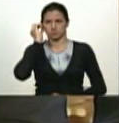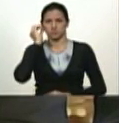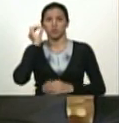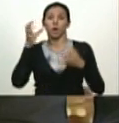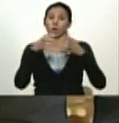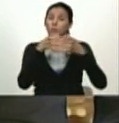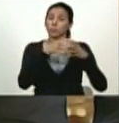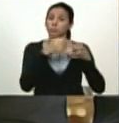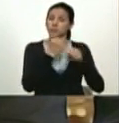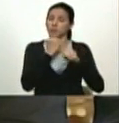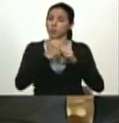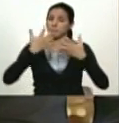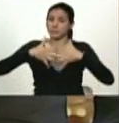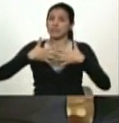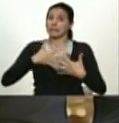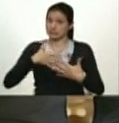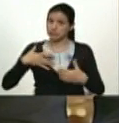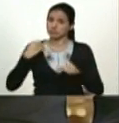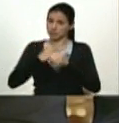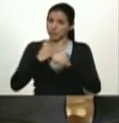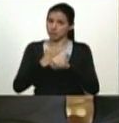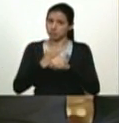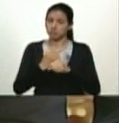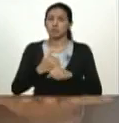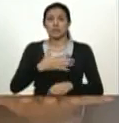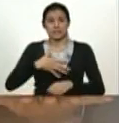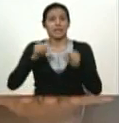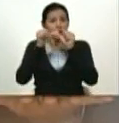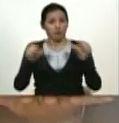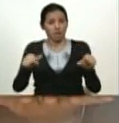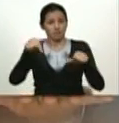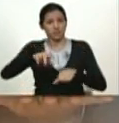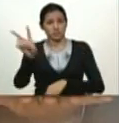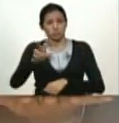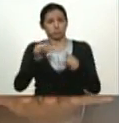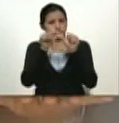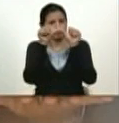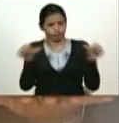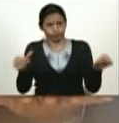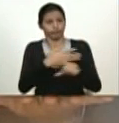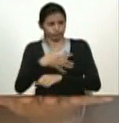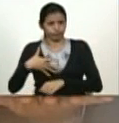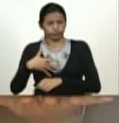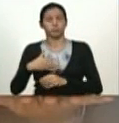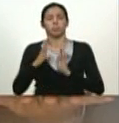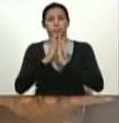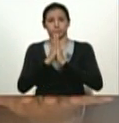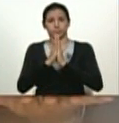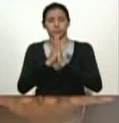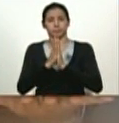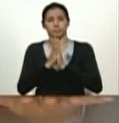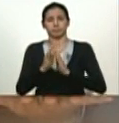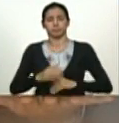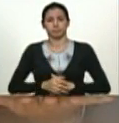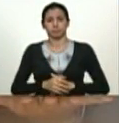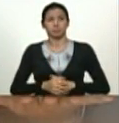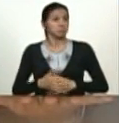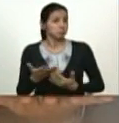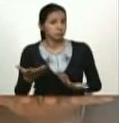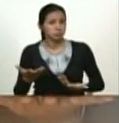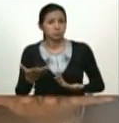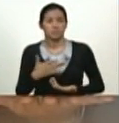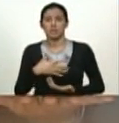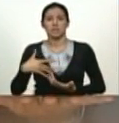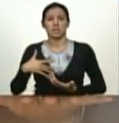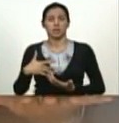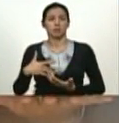empresariales que quieren trabajar porque quieren vivir en Venezuela ¿verdad? a los que quieren a los